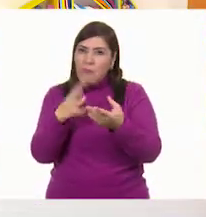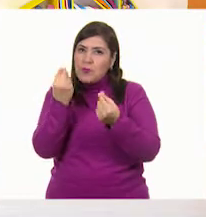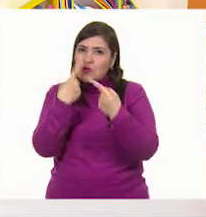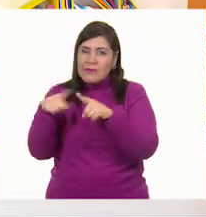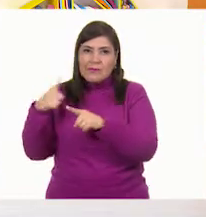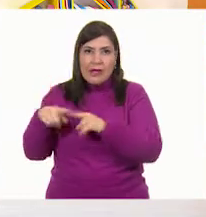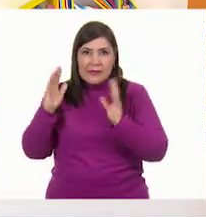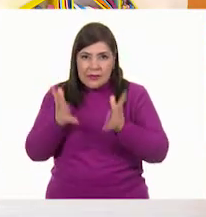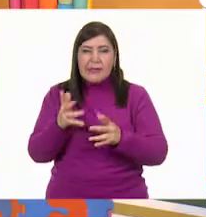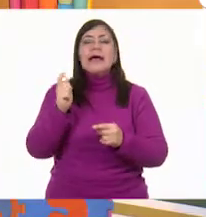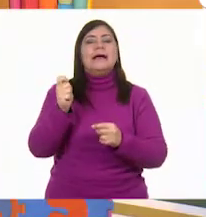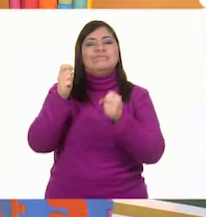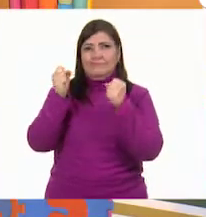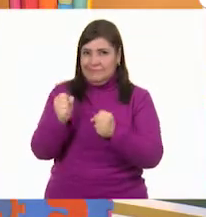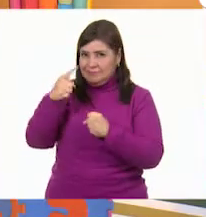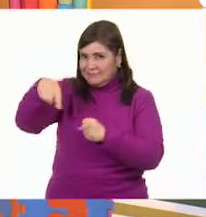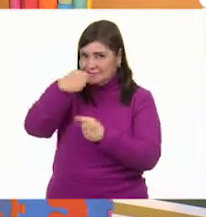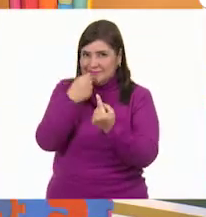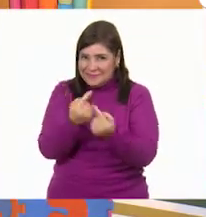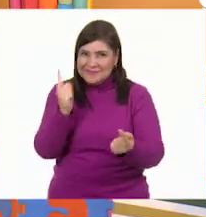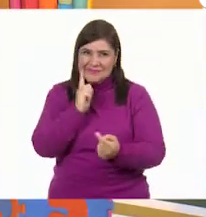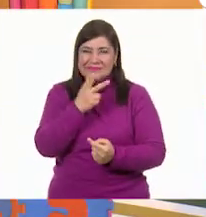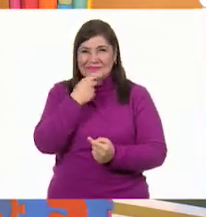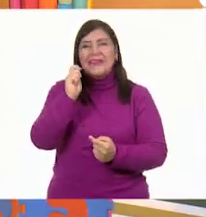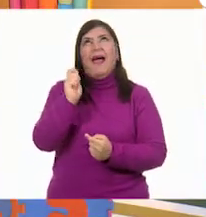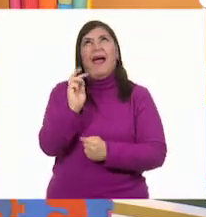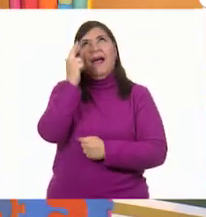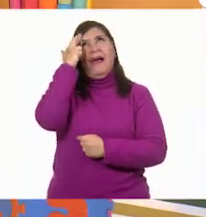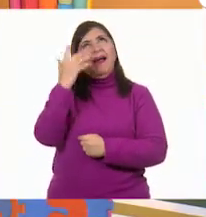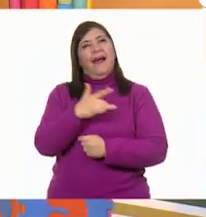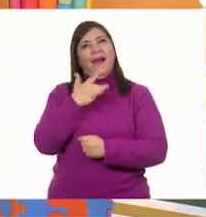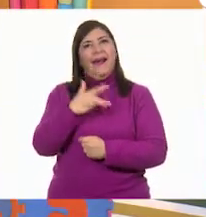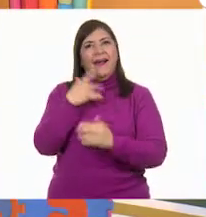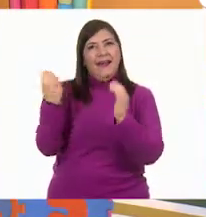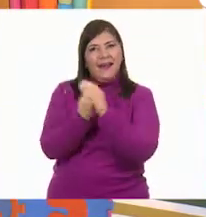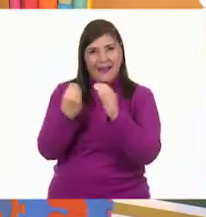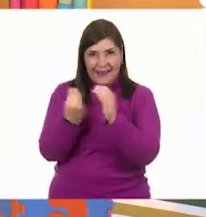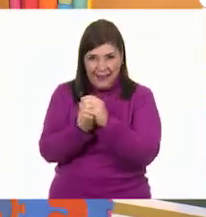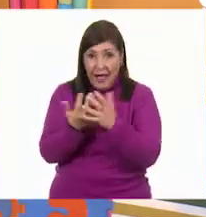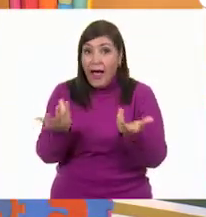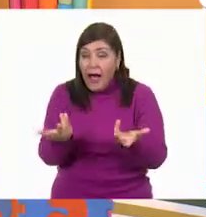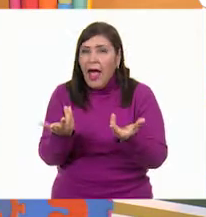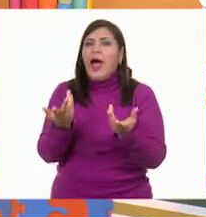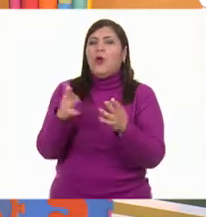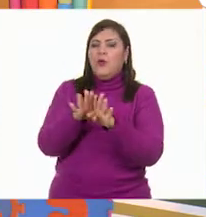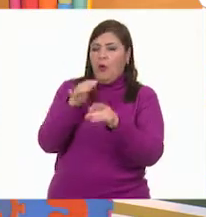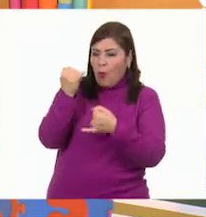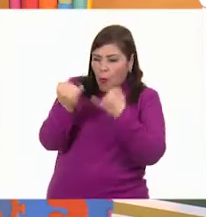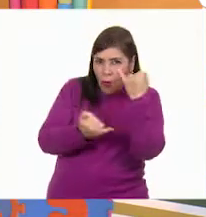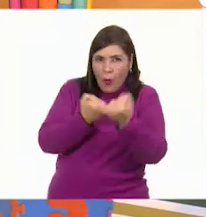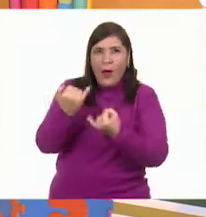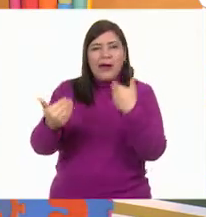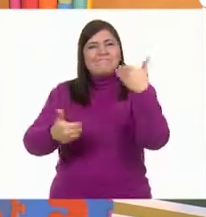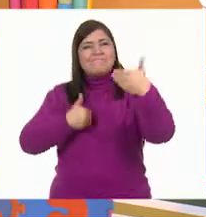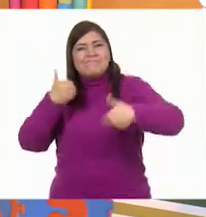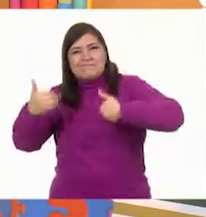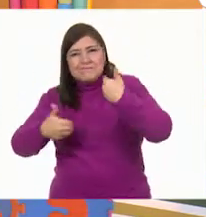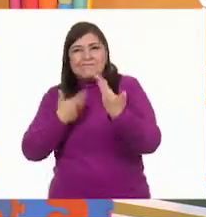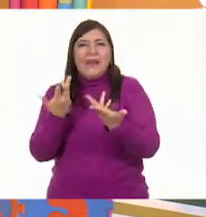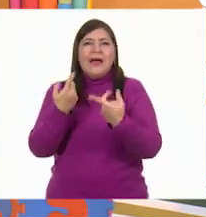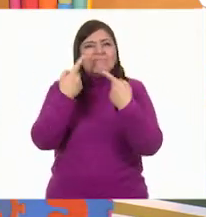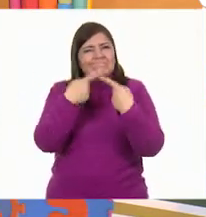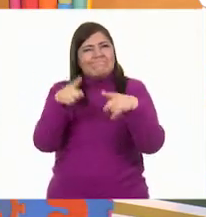Seguramente las niñas y los niños se están acordando de las clases y cómo jugamos, nos divertimos,